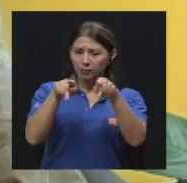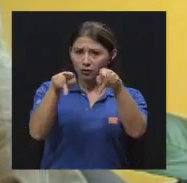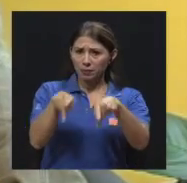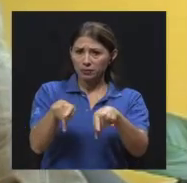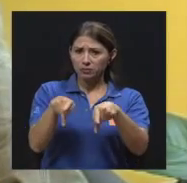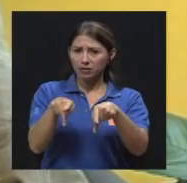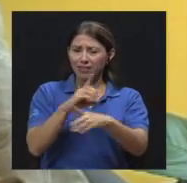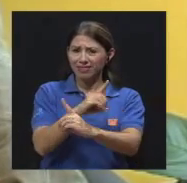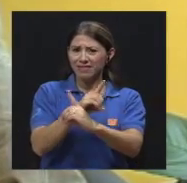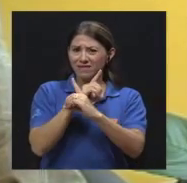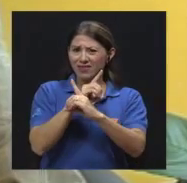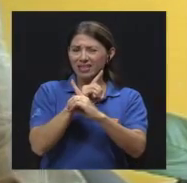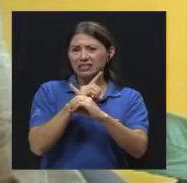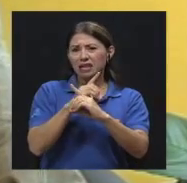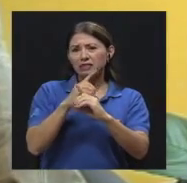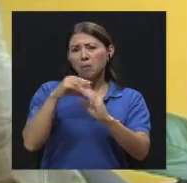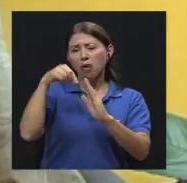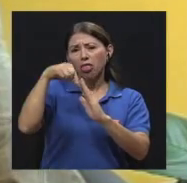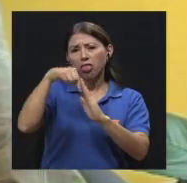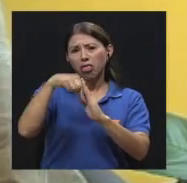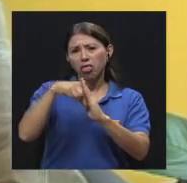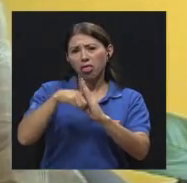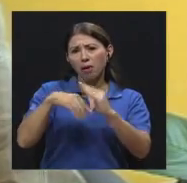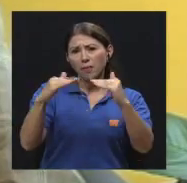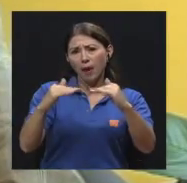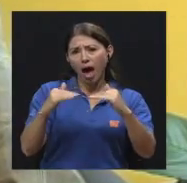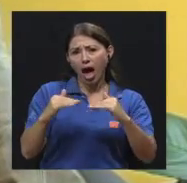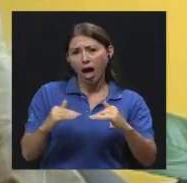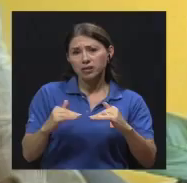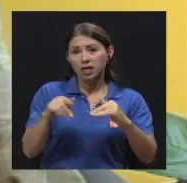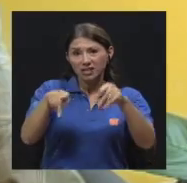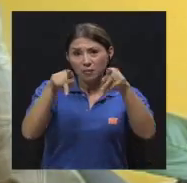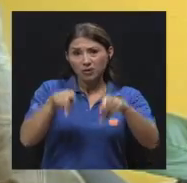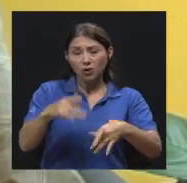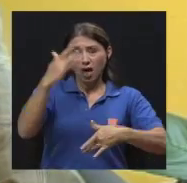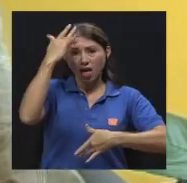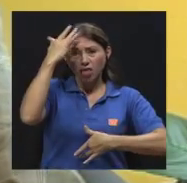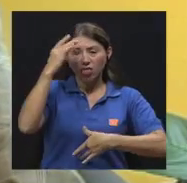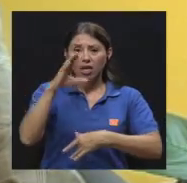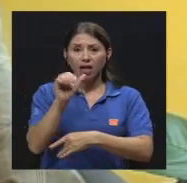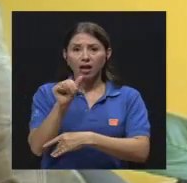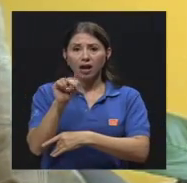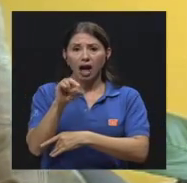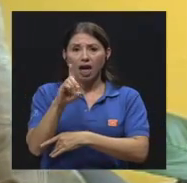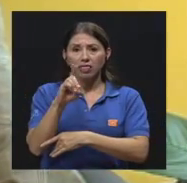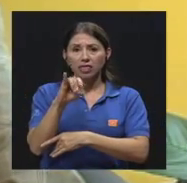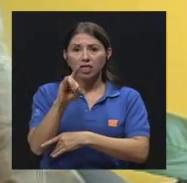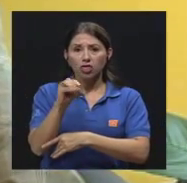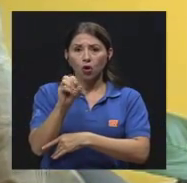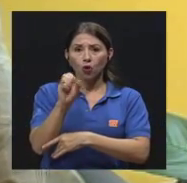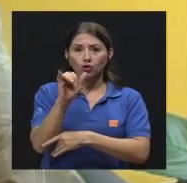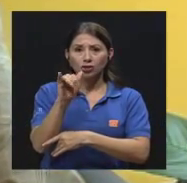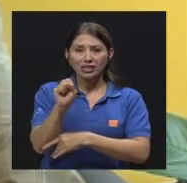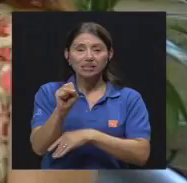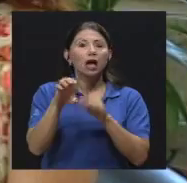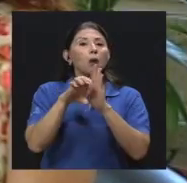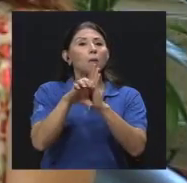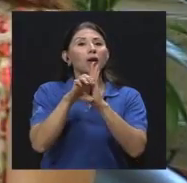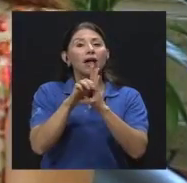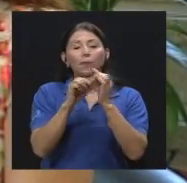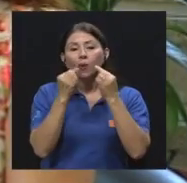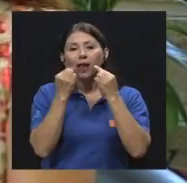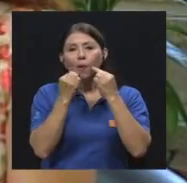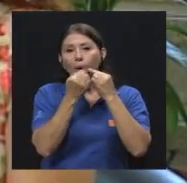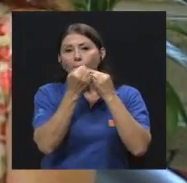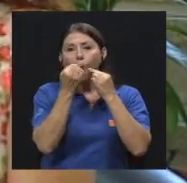defensa, muy baja defensa, si tiene una candidosis, que es ese hongo que se hace en las mucosas, de la mucosa oral, mucosa genital,